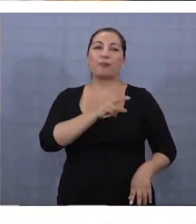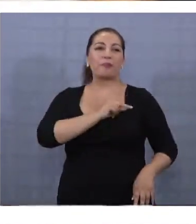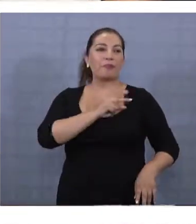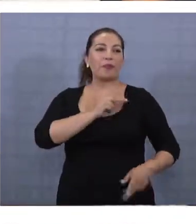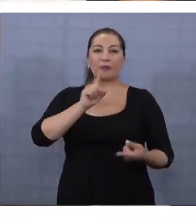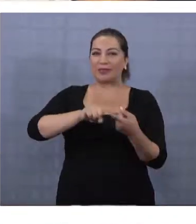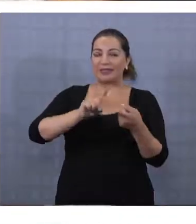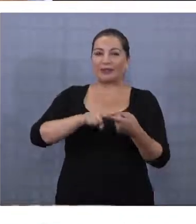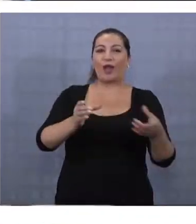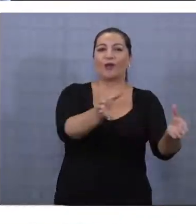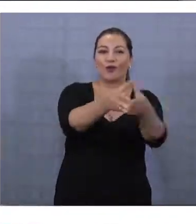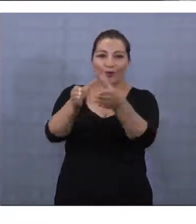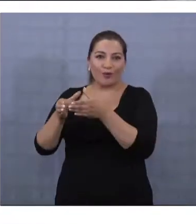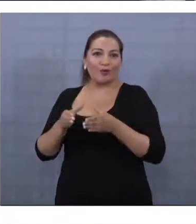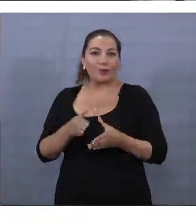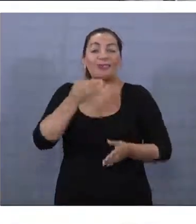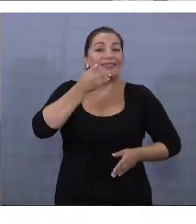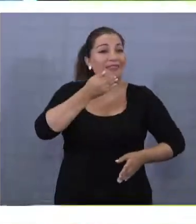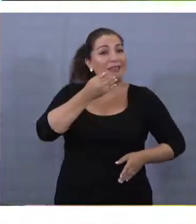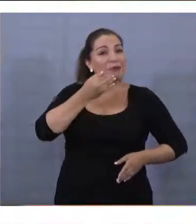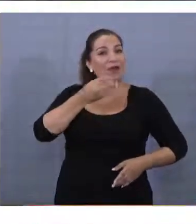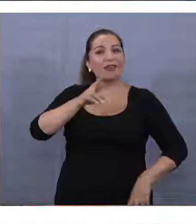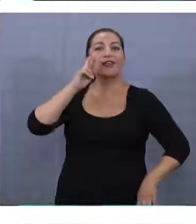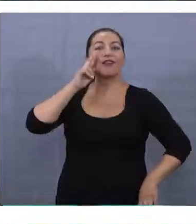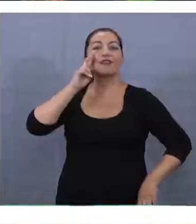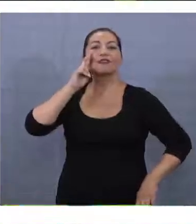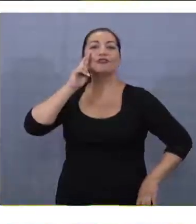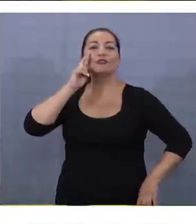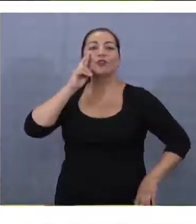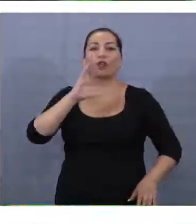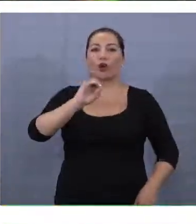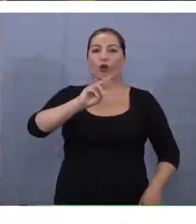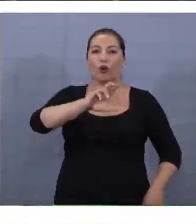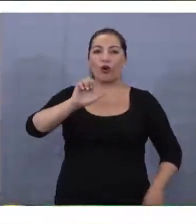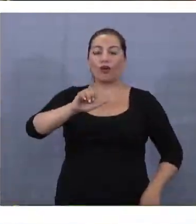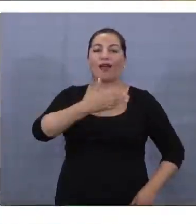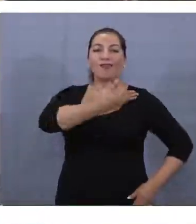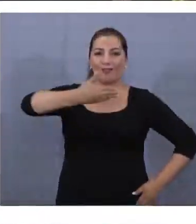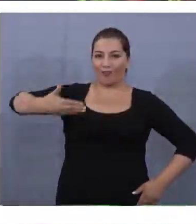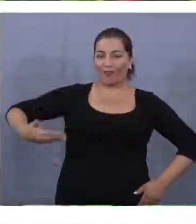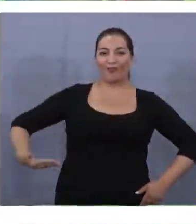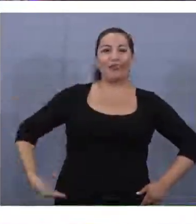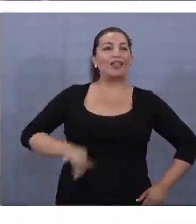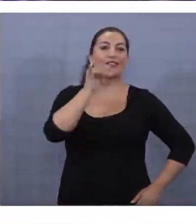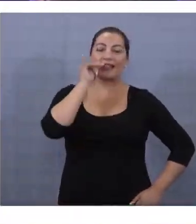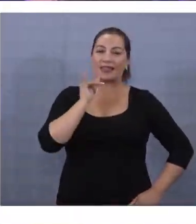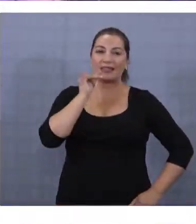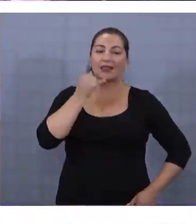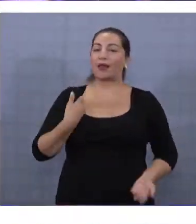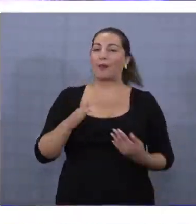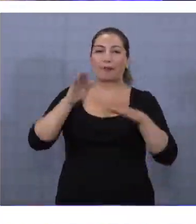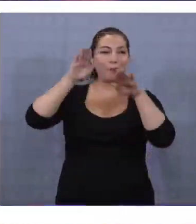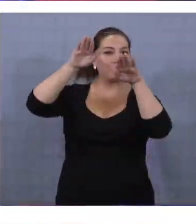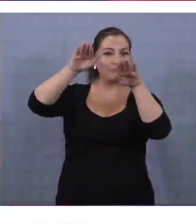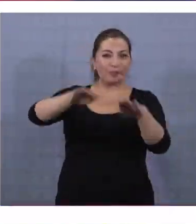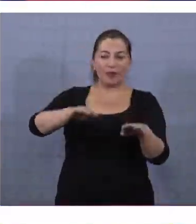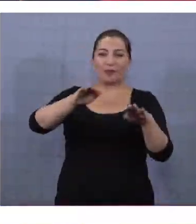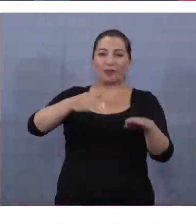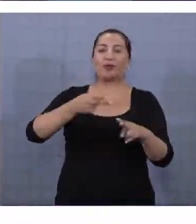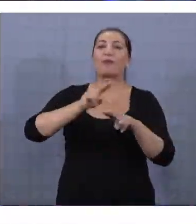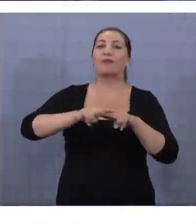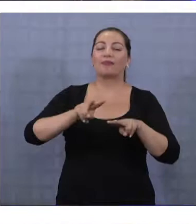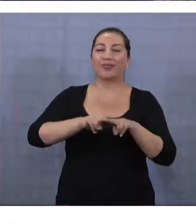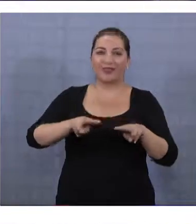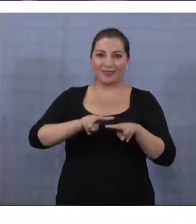a las delegaciones, además de reconocer a los consejeros regionales y al gobierno regional por el aporte dado para la